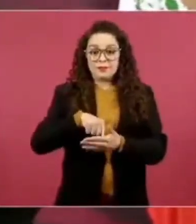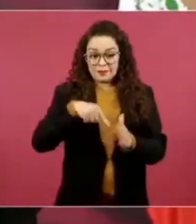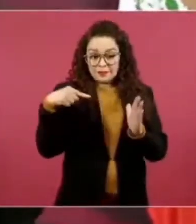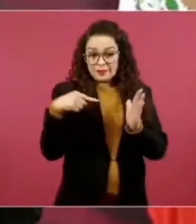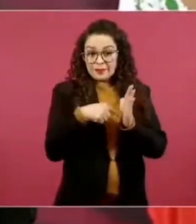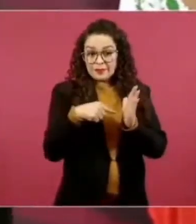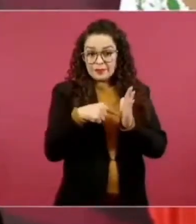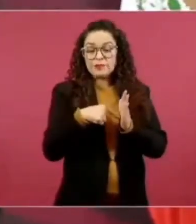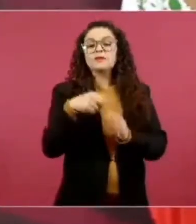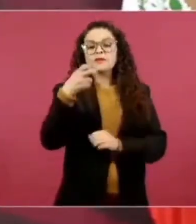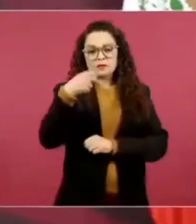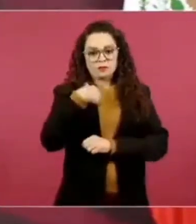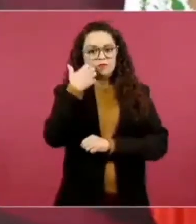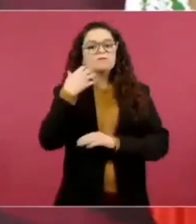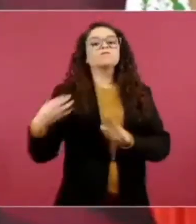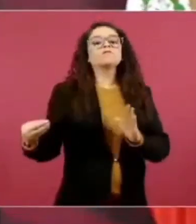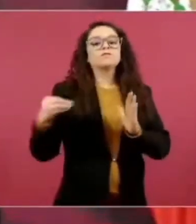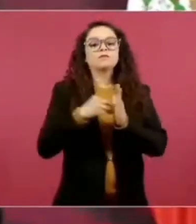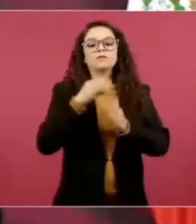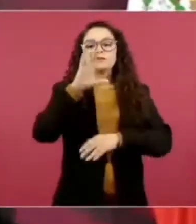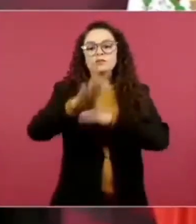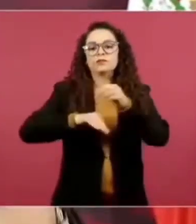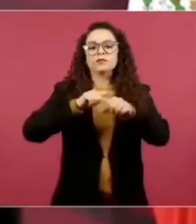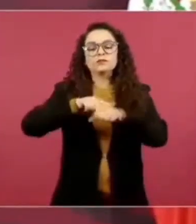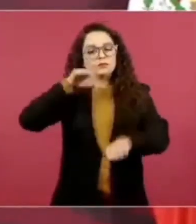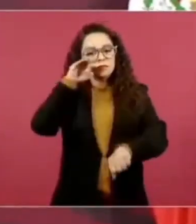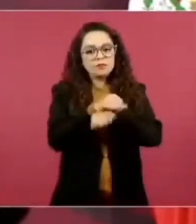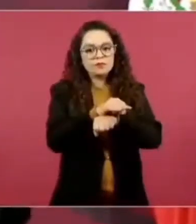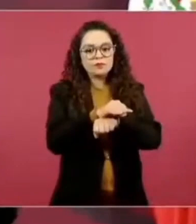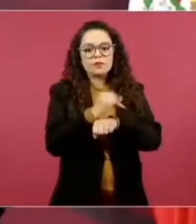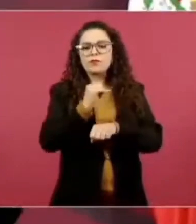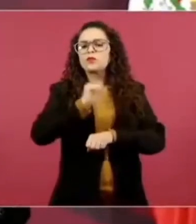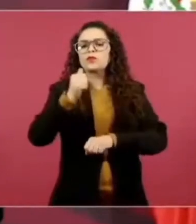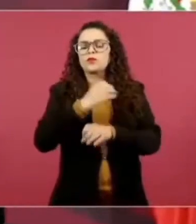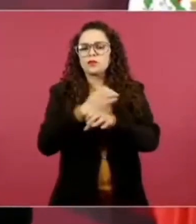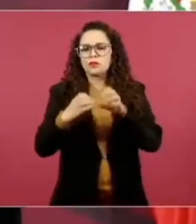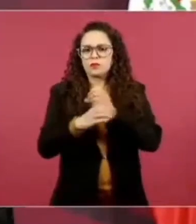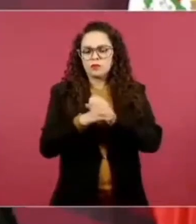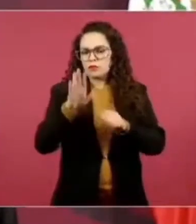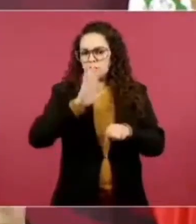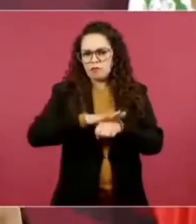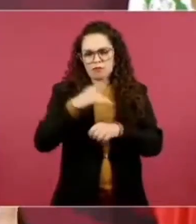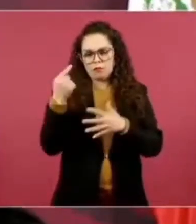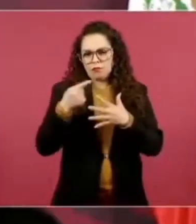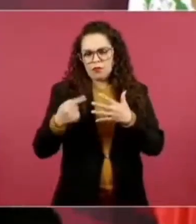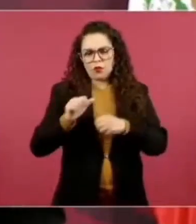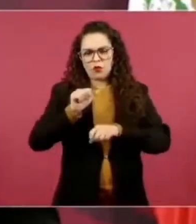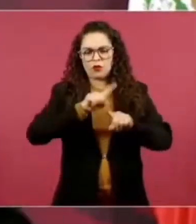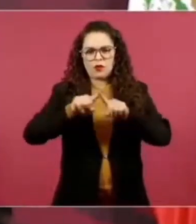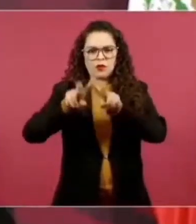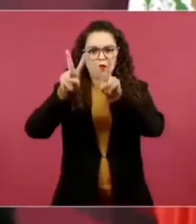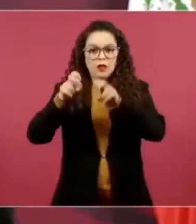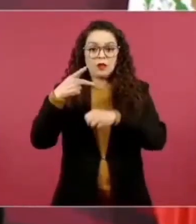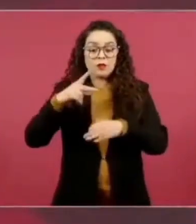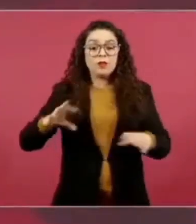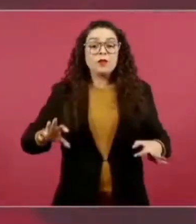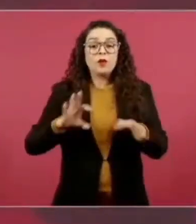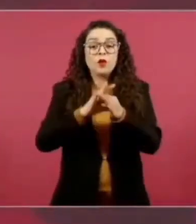lo de la protección a los animales y otras cosas que tienen que ver con el humanismo.